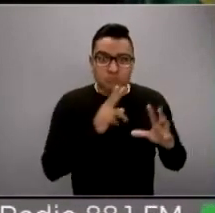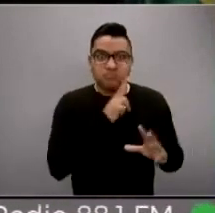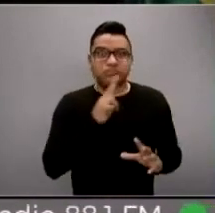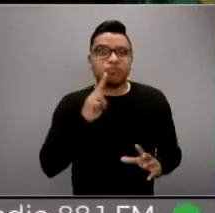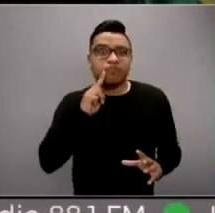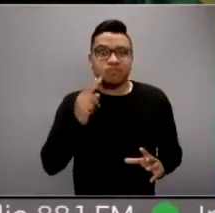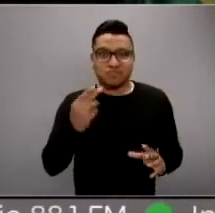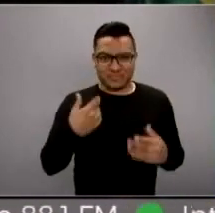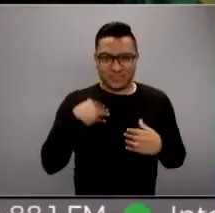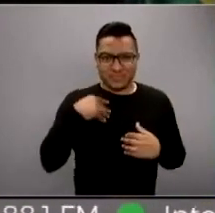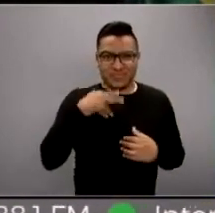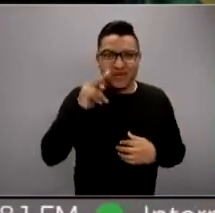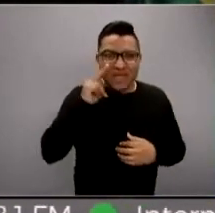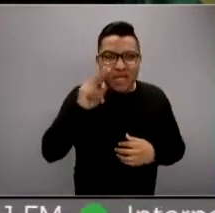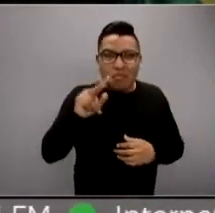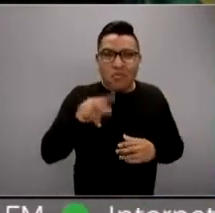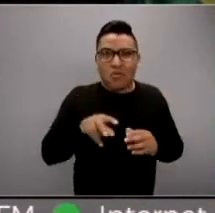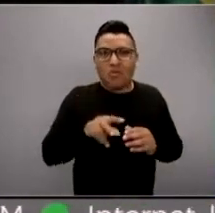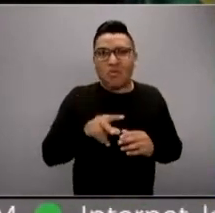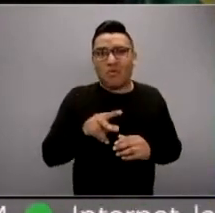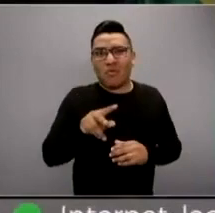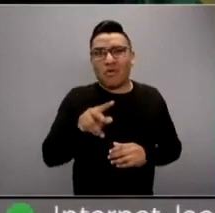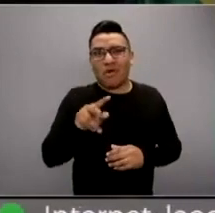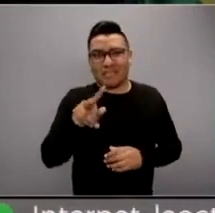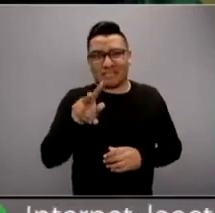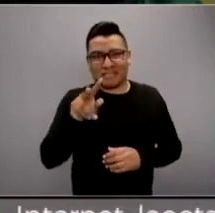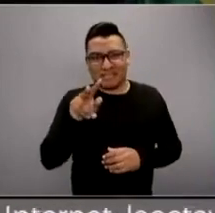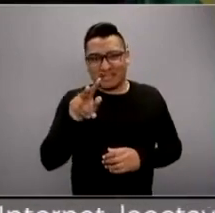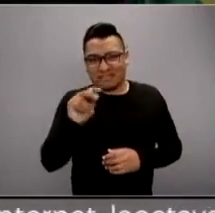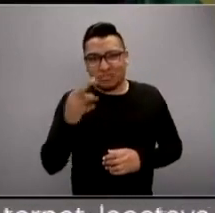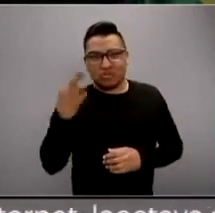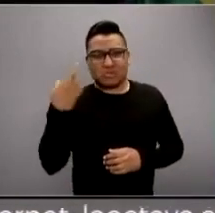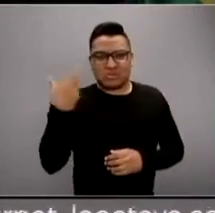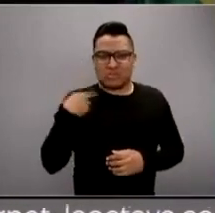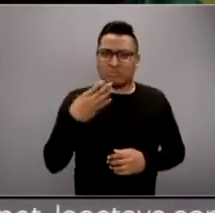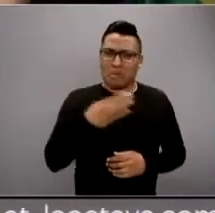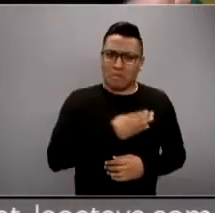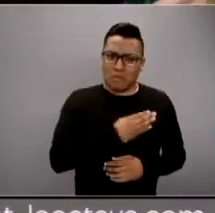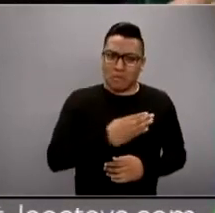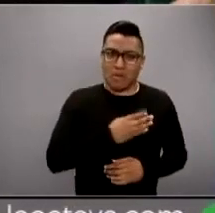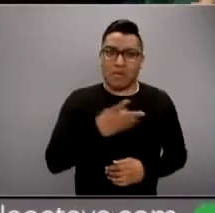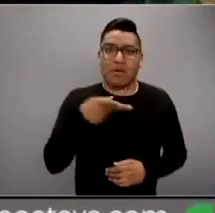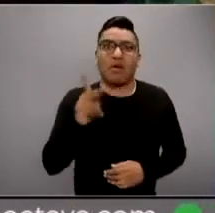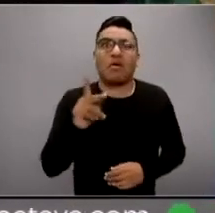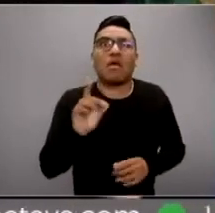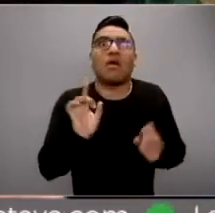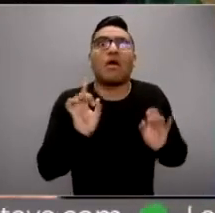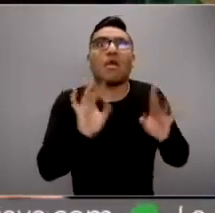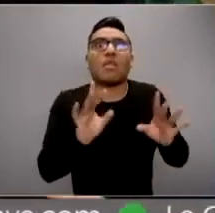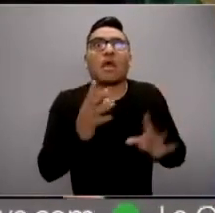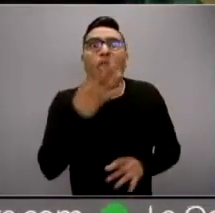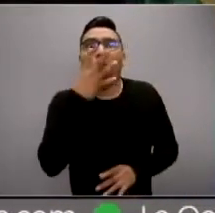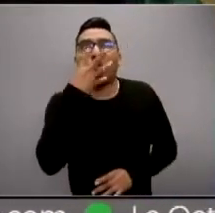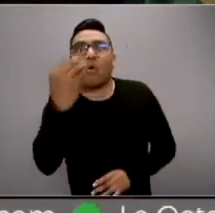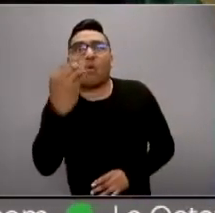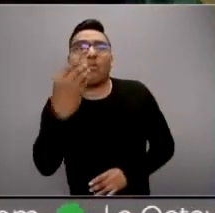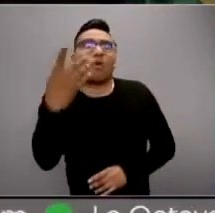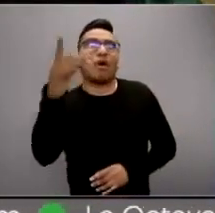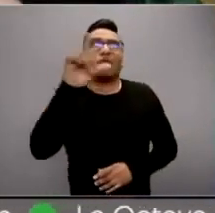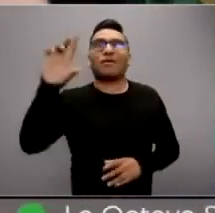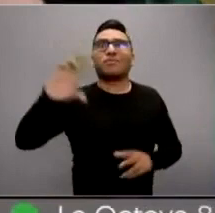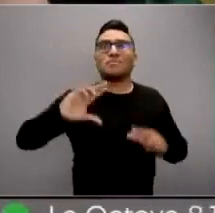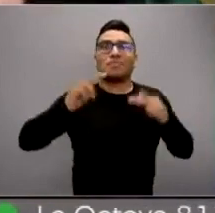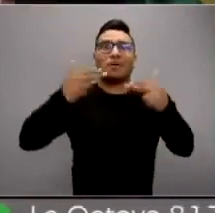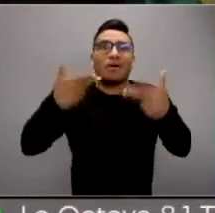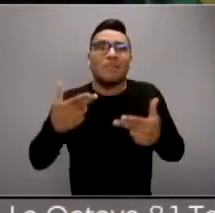de medios que yo honestamente consideraba medios de buena reputación, pero comenzaron a hablar de repente del hombre lobo en Chiapas y que la NASA había unos ovnis